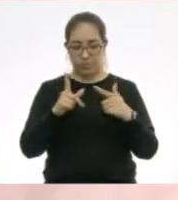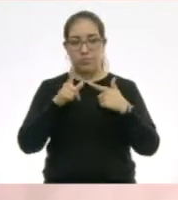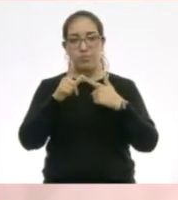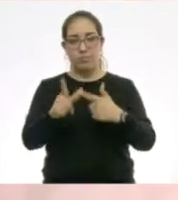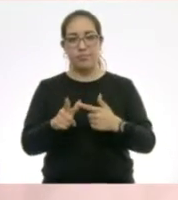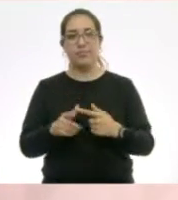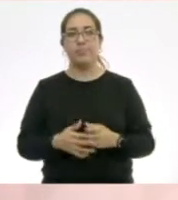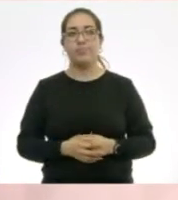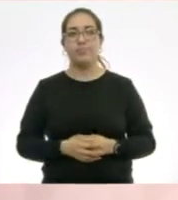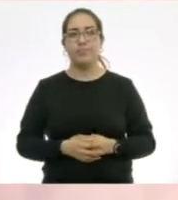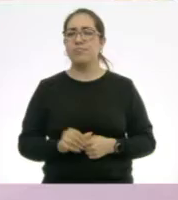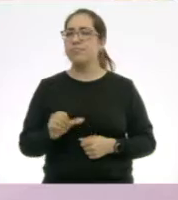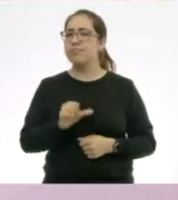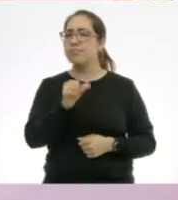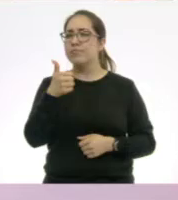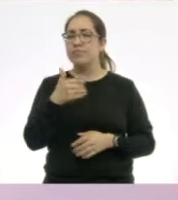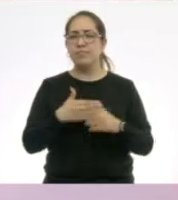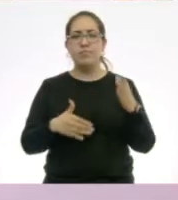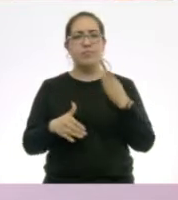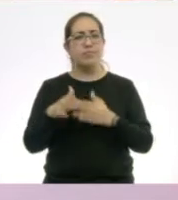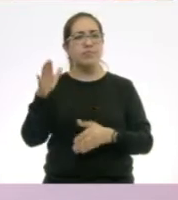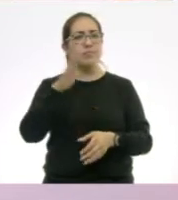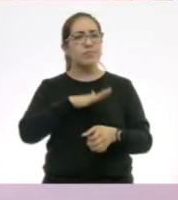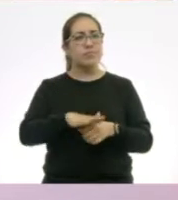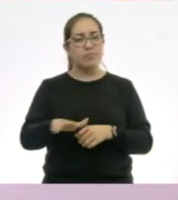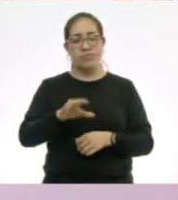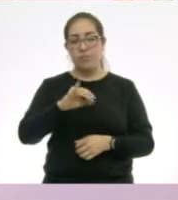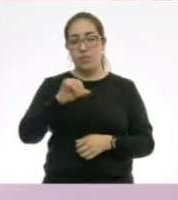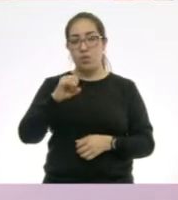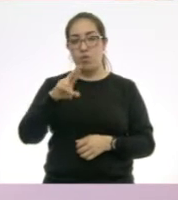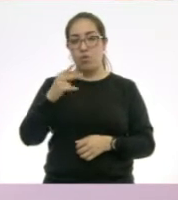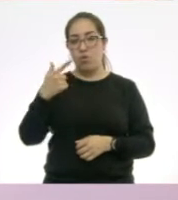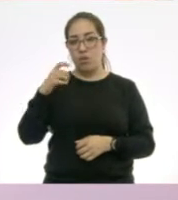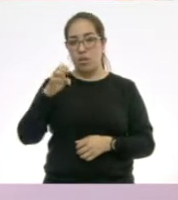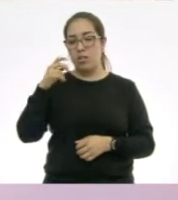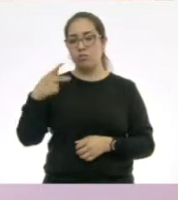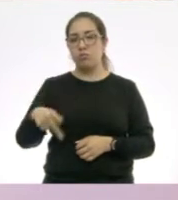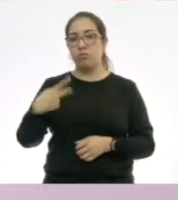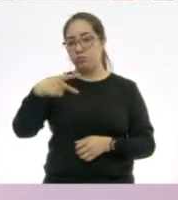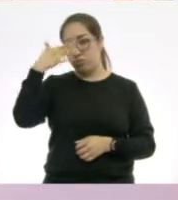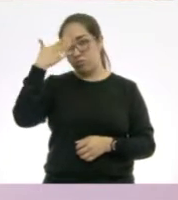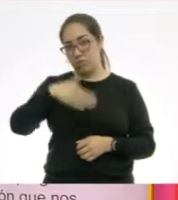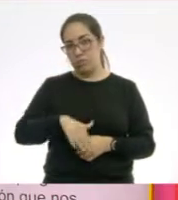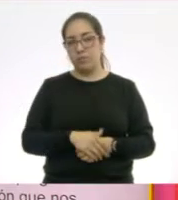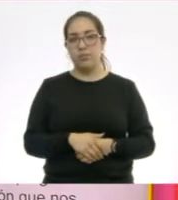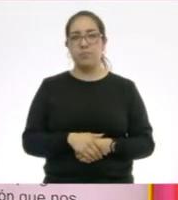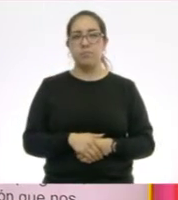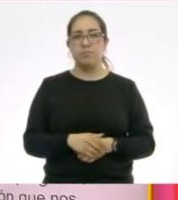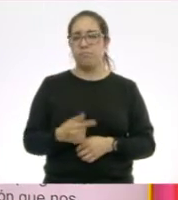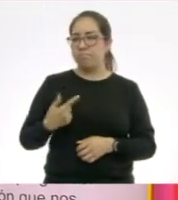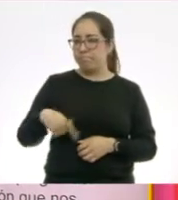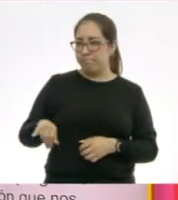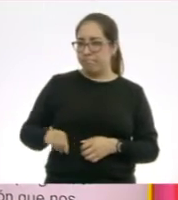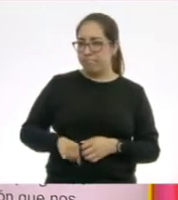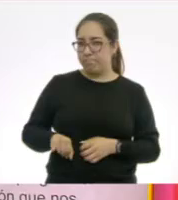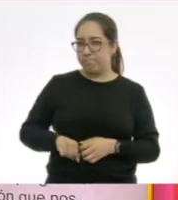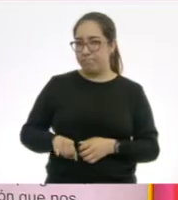viendo qué otra cosa sabe Jorge? Jorge, lo que yo noto